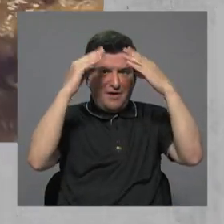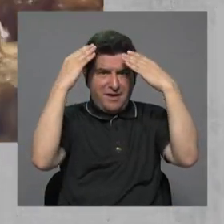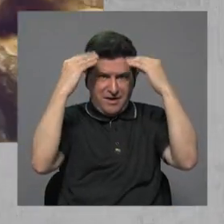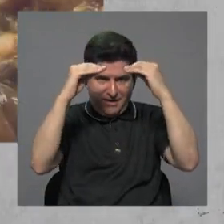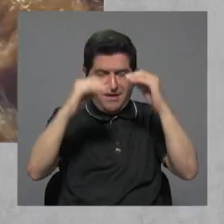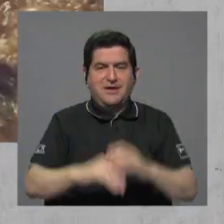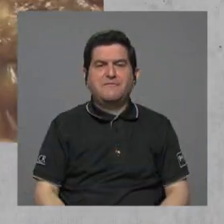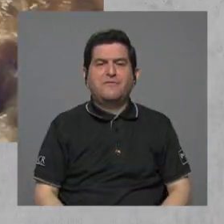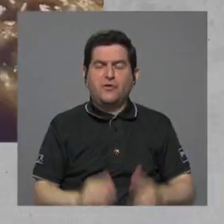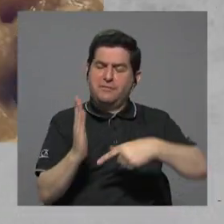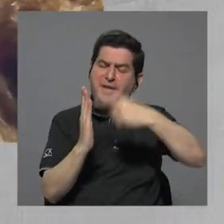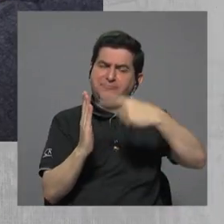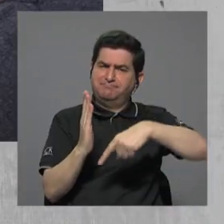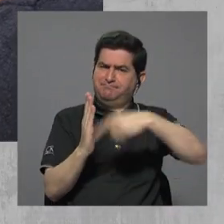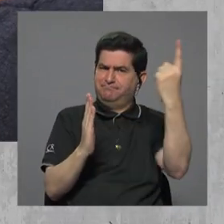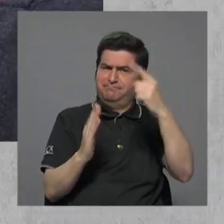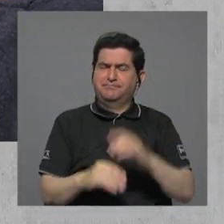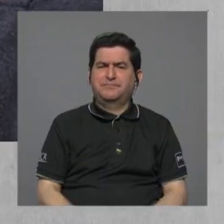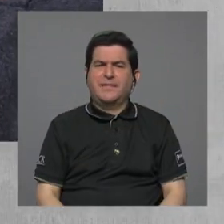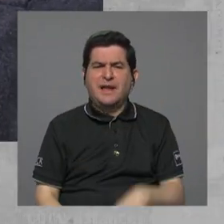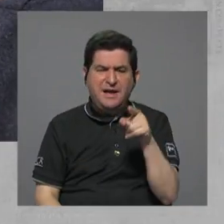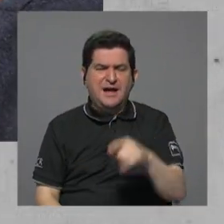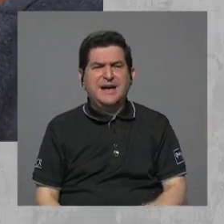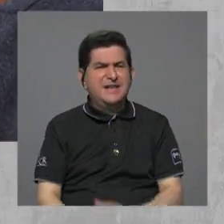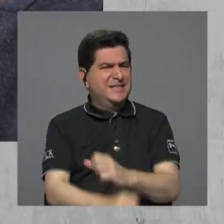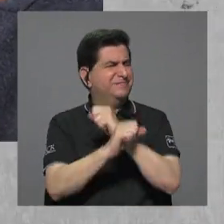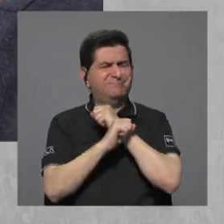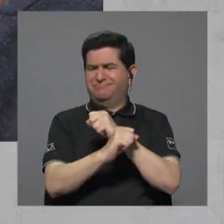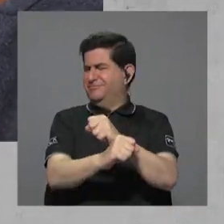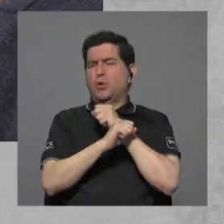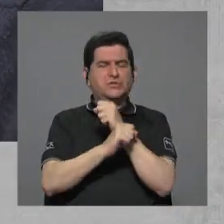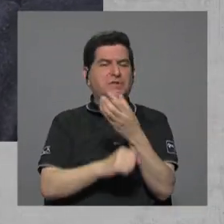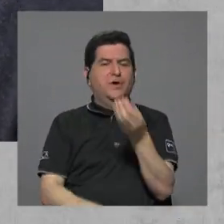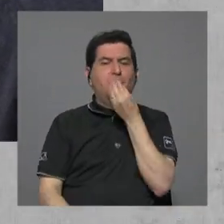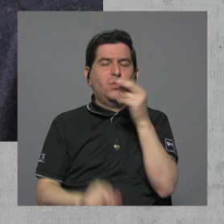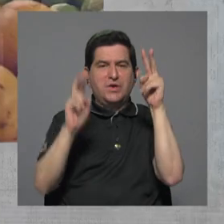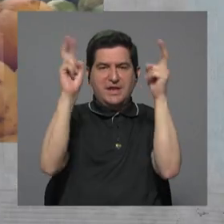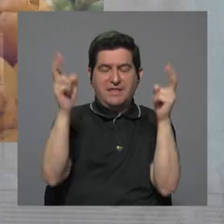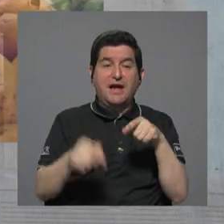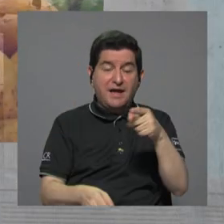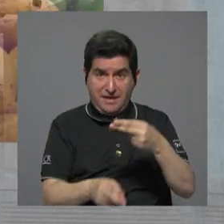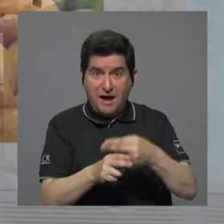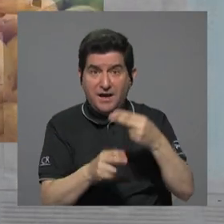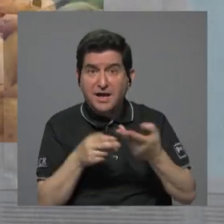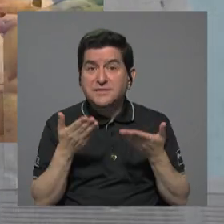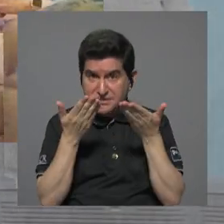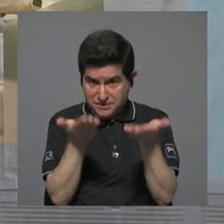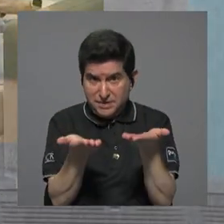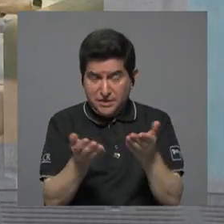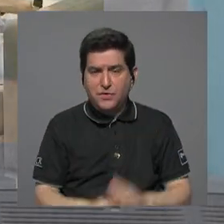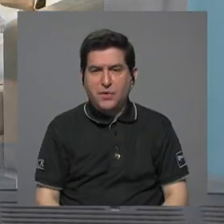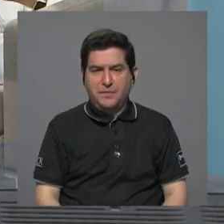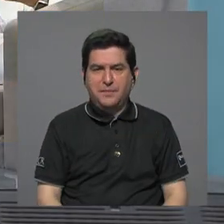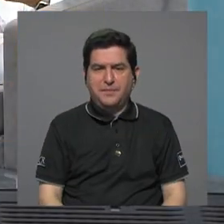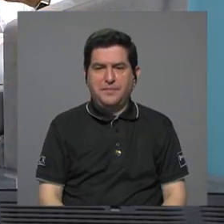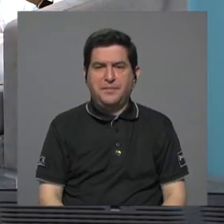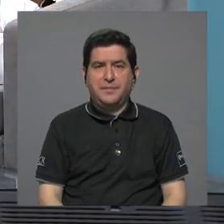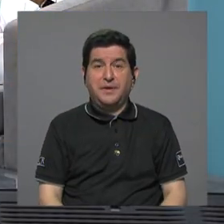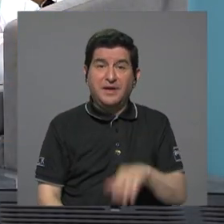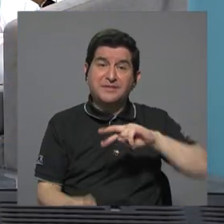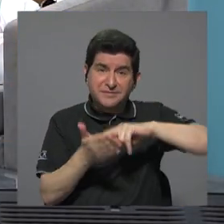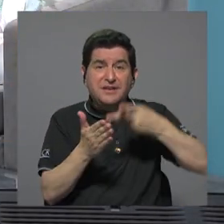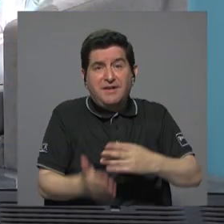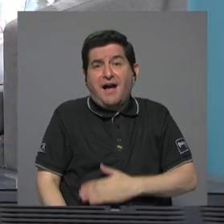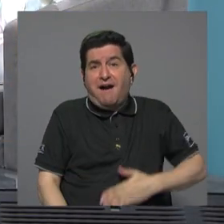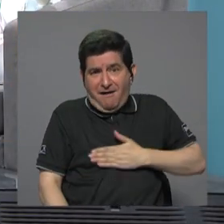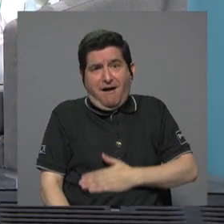califica o describe como inseguridad alimentaria. Ellos le llaman así para hacer más, decir, eso es hambre.